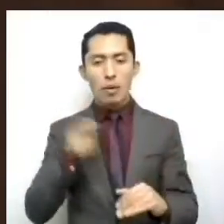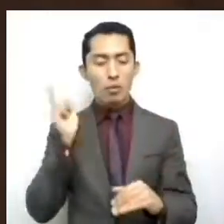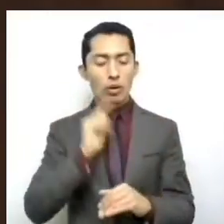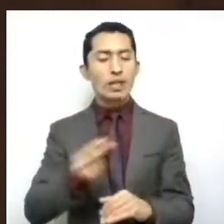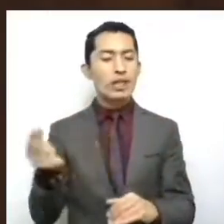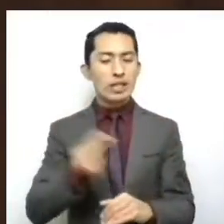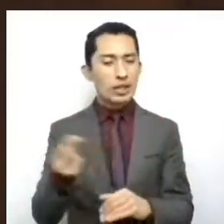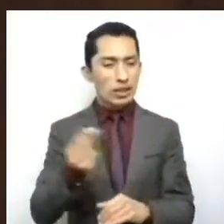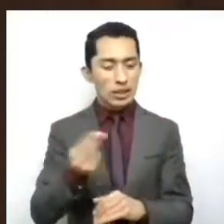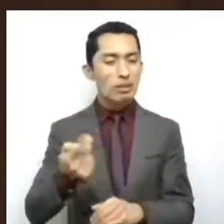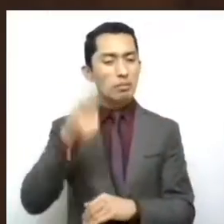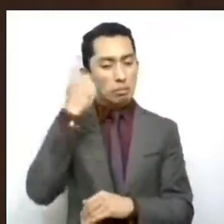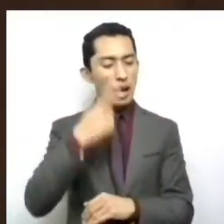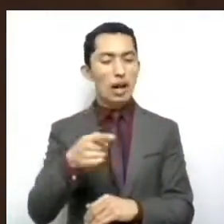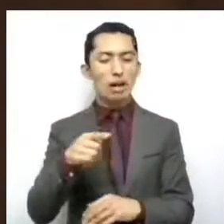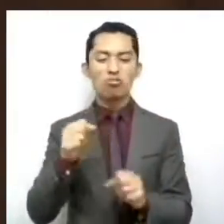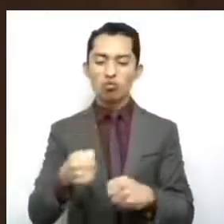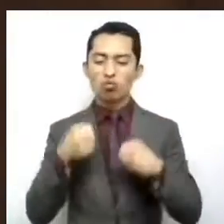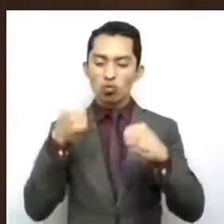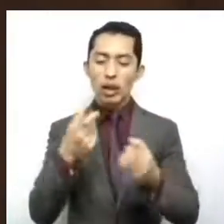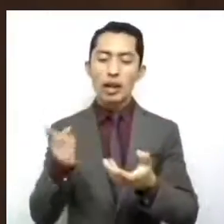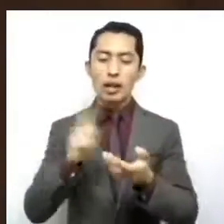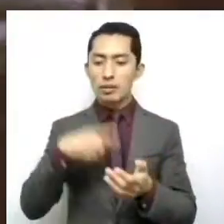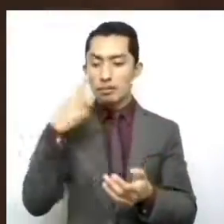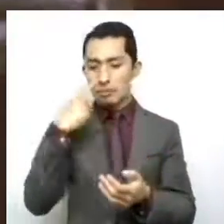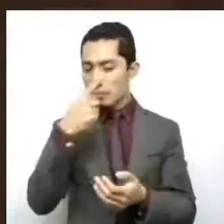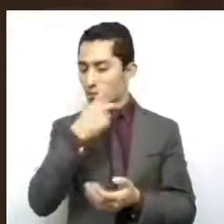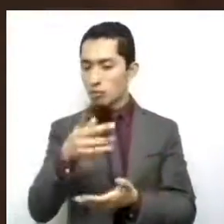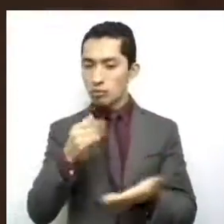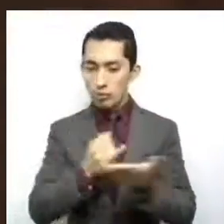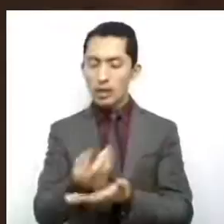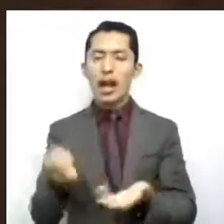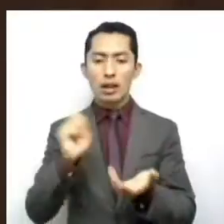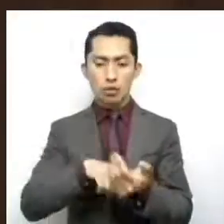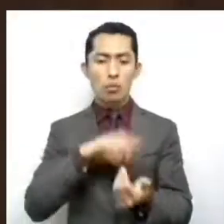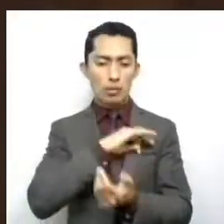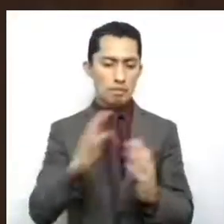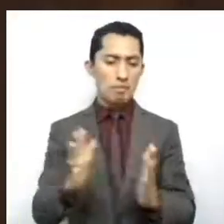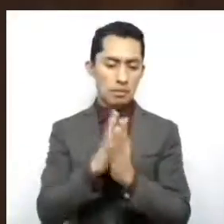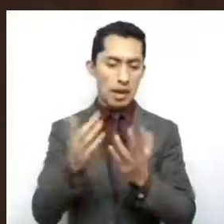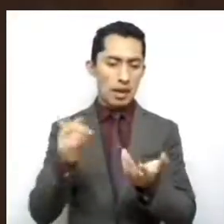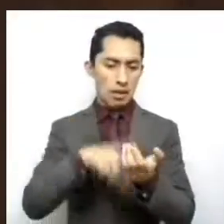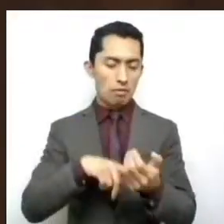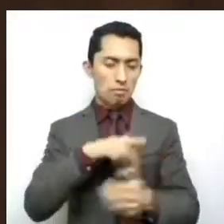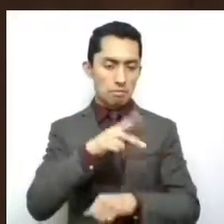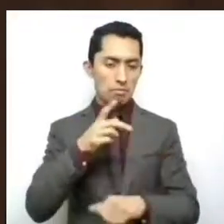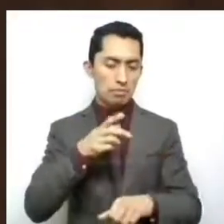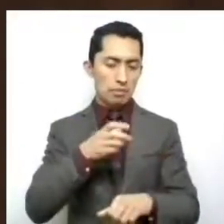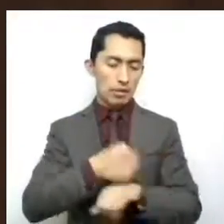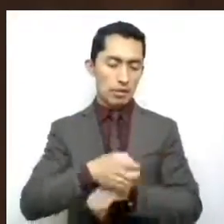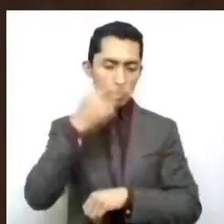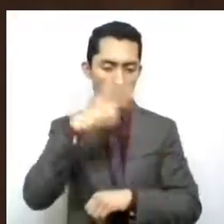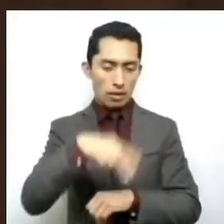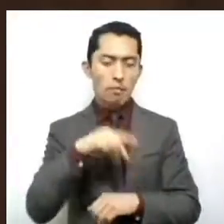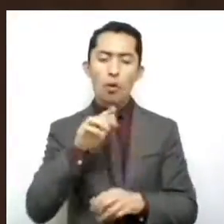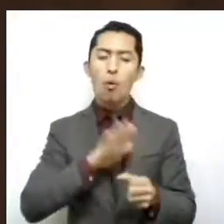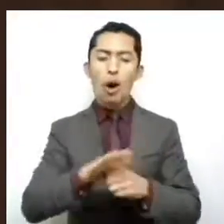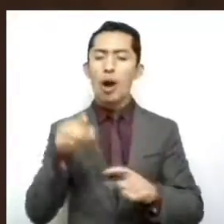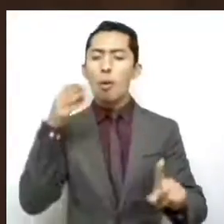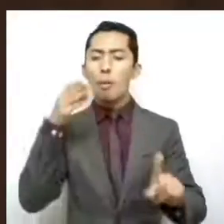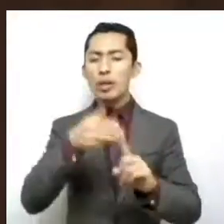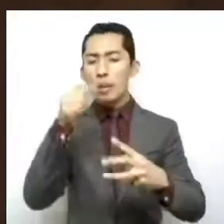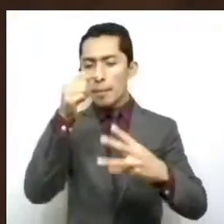reforzar la democracia de manera interna. Entre sus objetivos destacan el